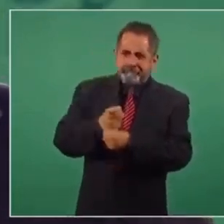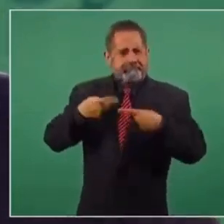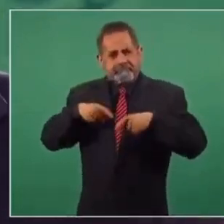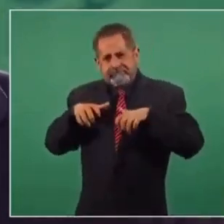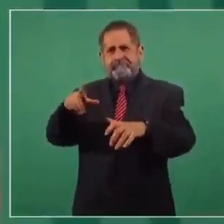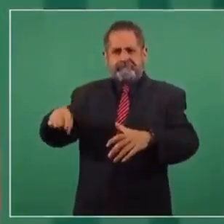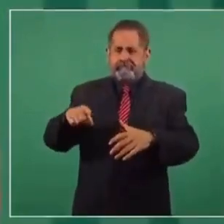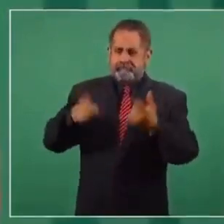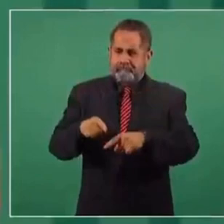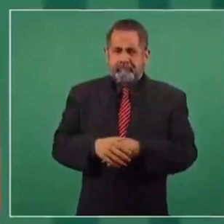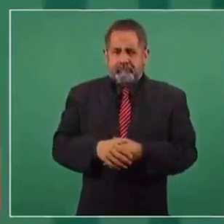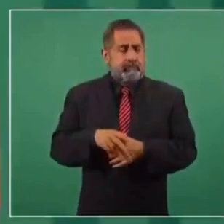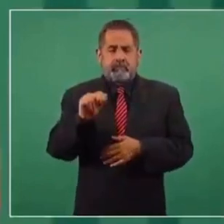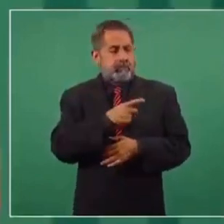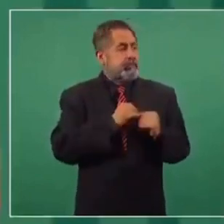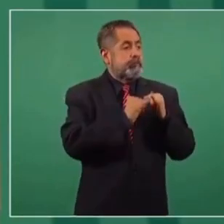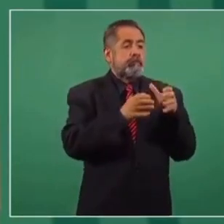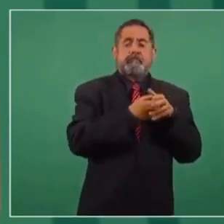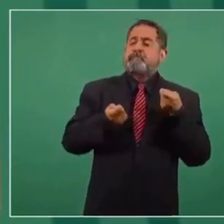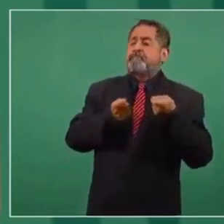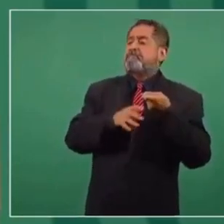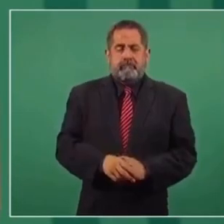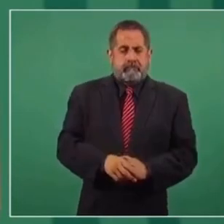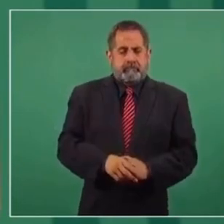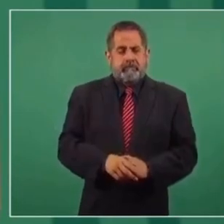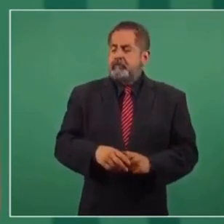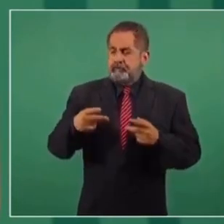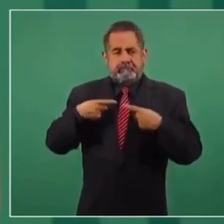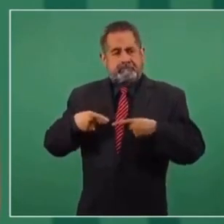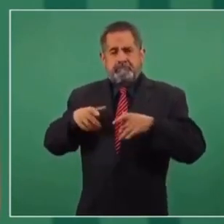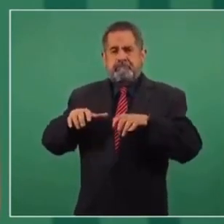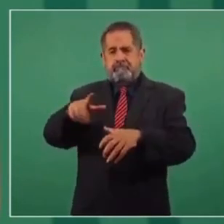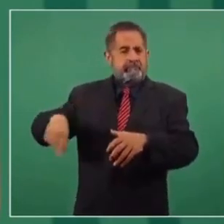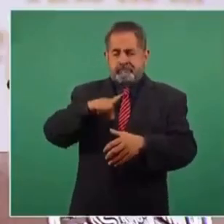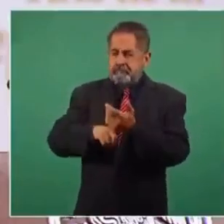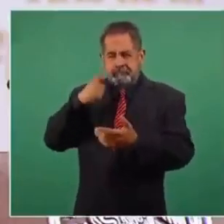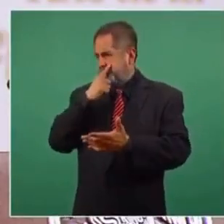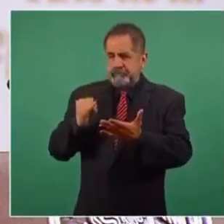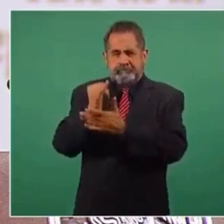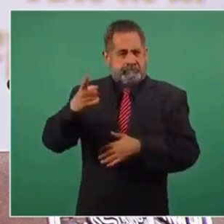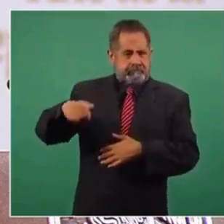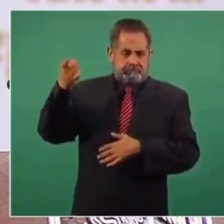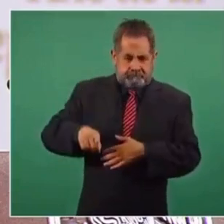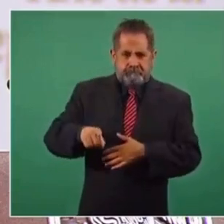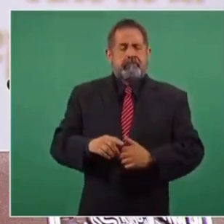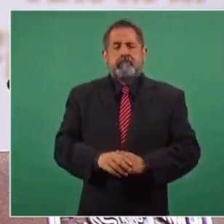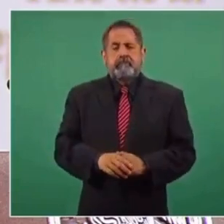no los aparatos, las estructuras. El pueblo es el que decide en la democracia, es el que manda.